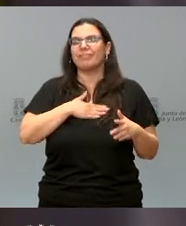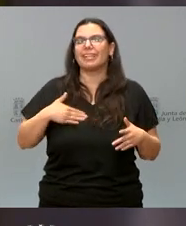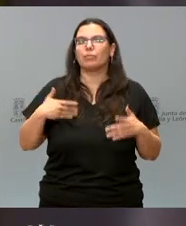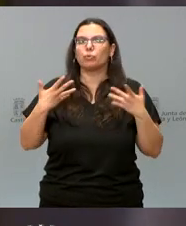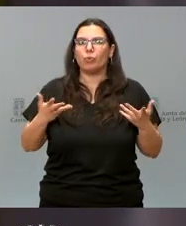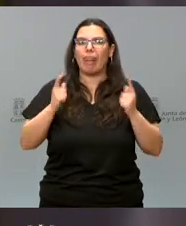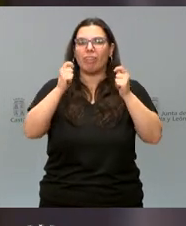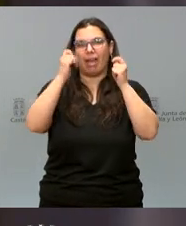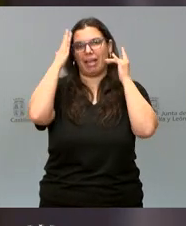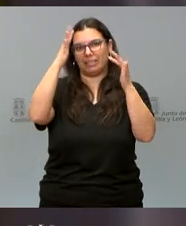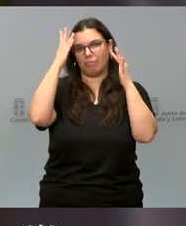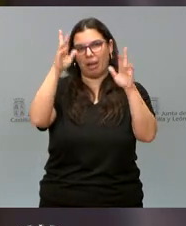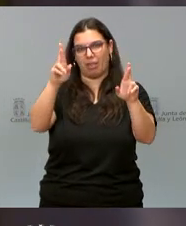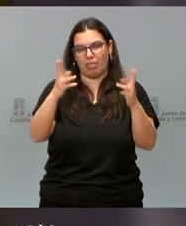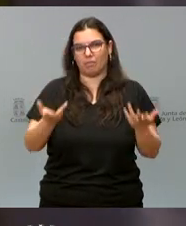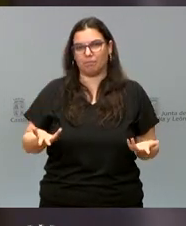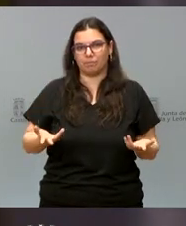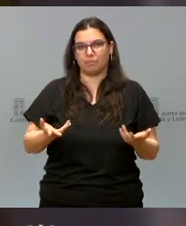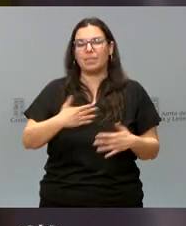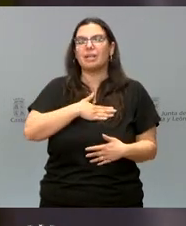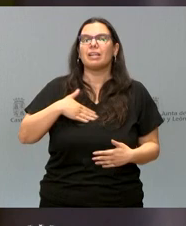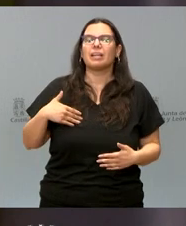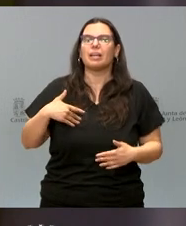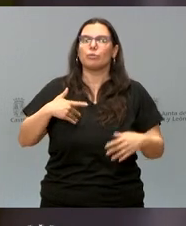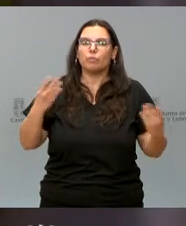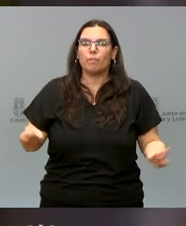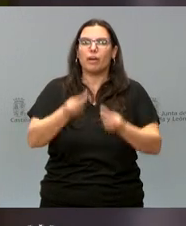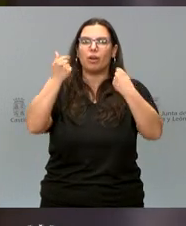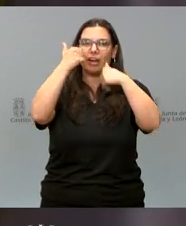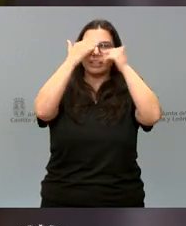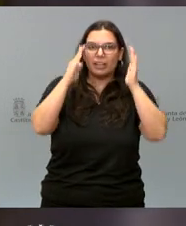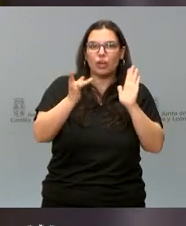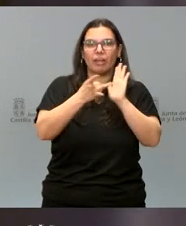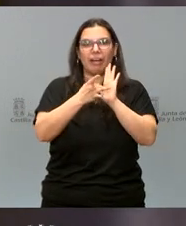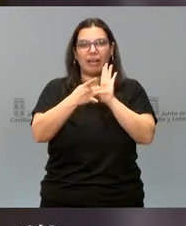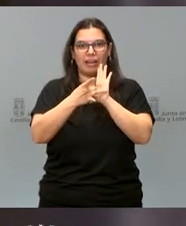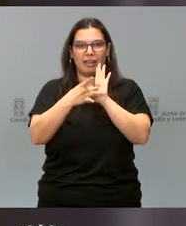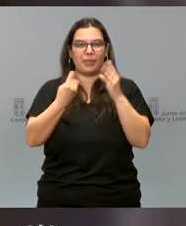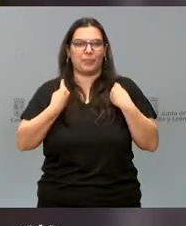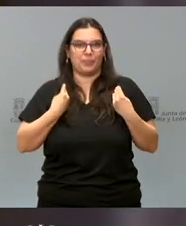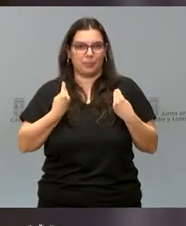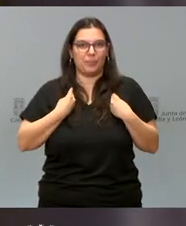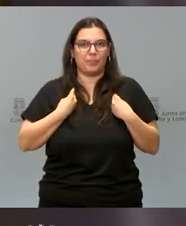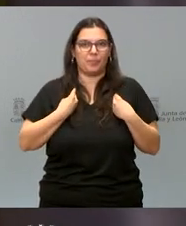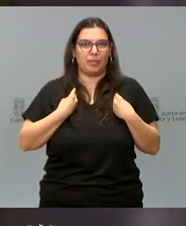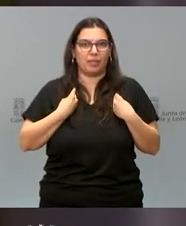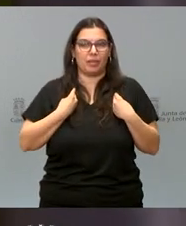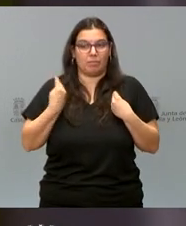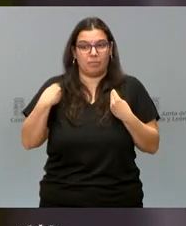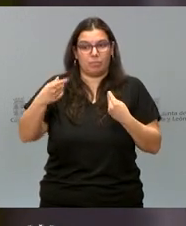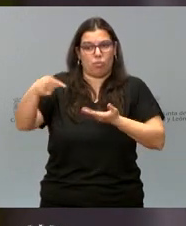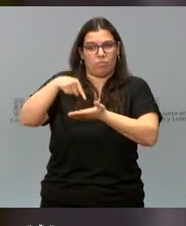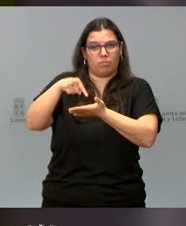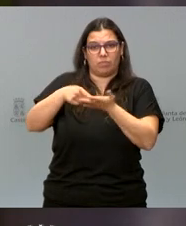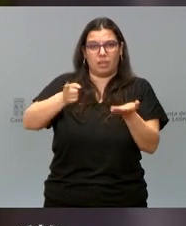esperanza, lo que buscamos es mejorar la atención y la calidad de vida, lo que se nos reclama en